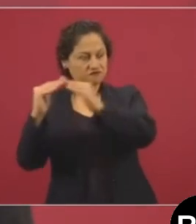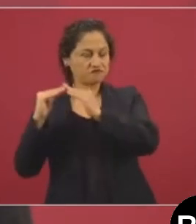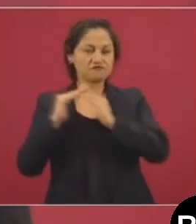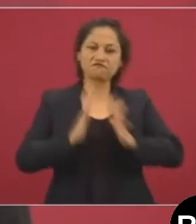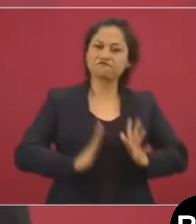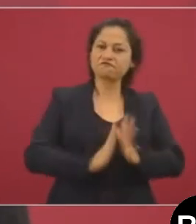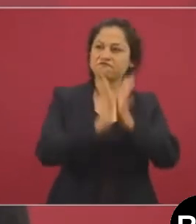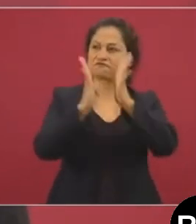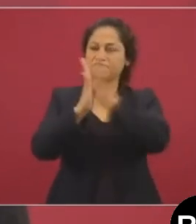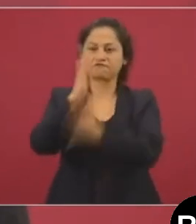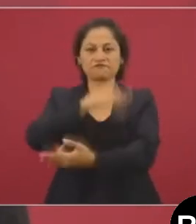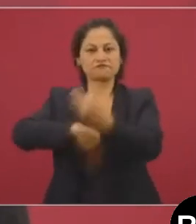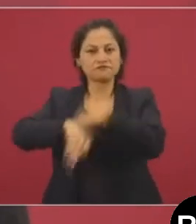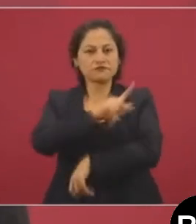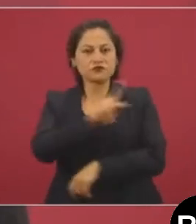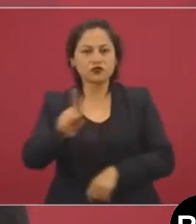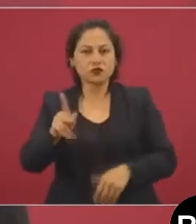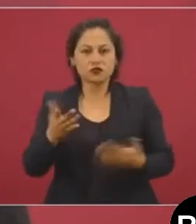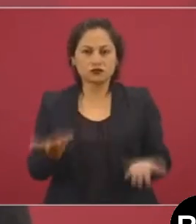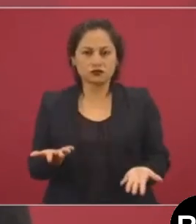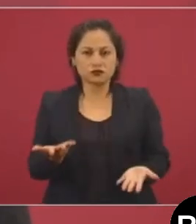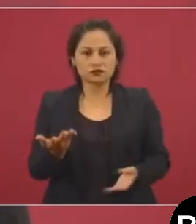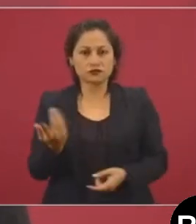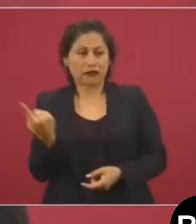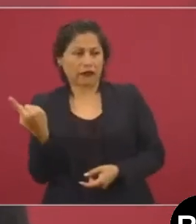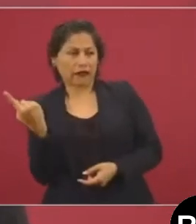nada de imposiciones.